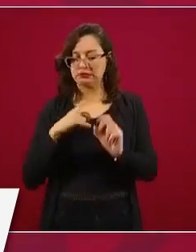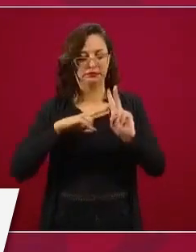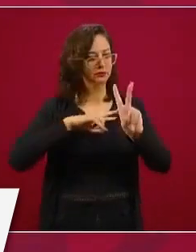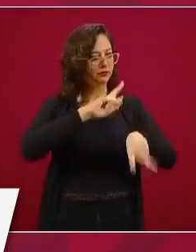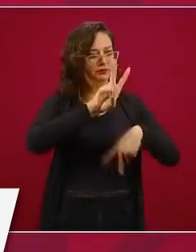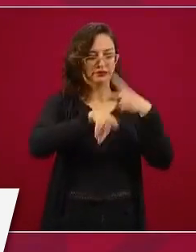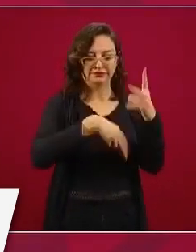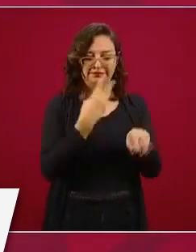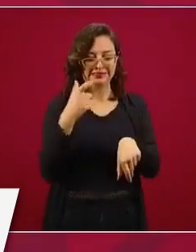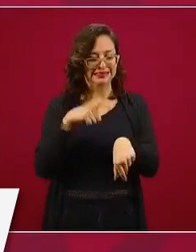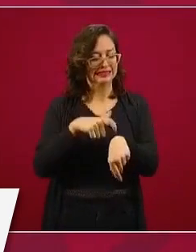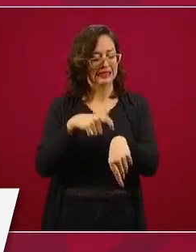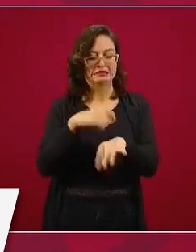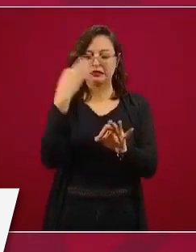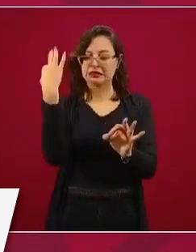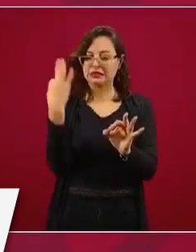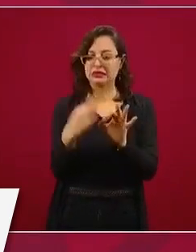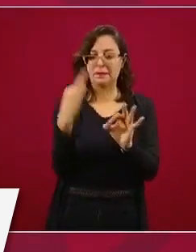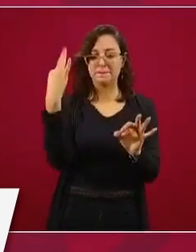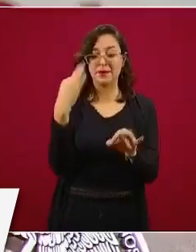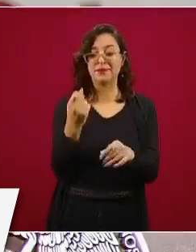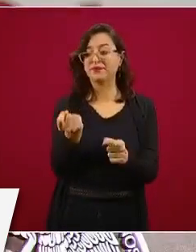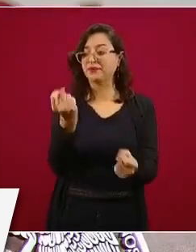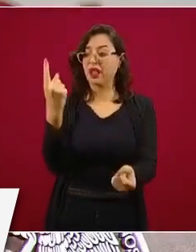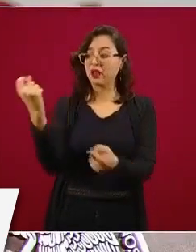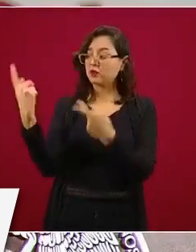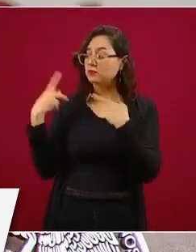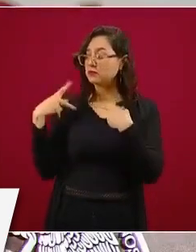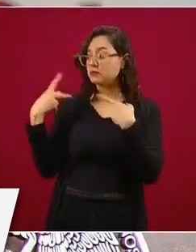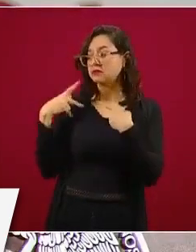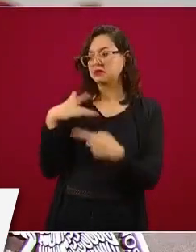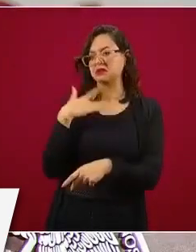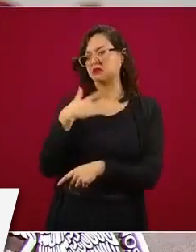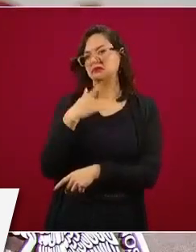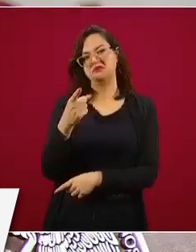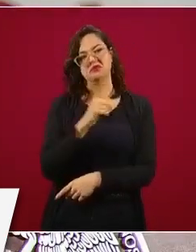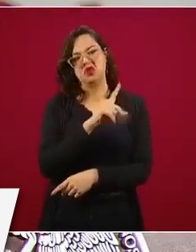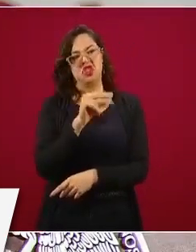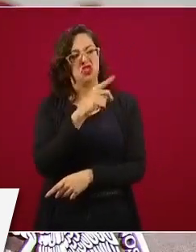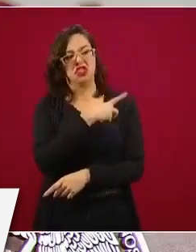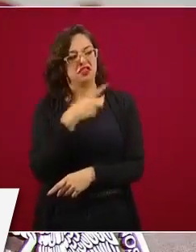tiempo oportuno, algunos consideraron que no era así.